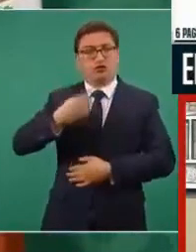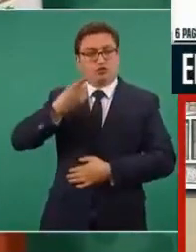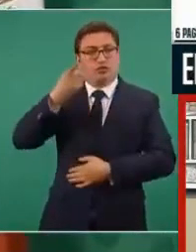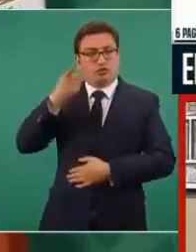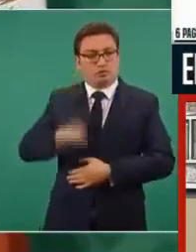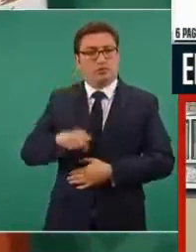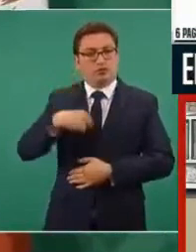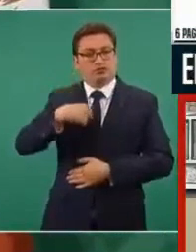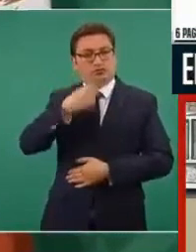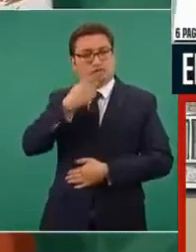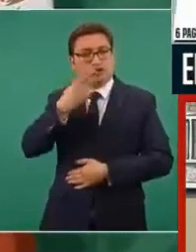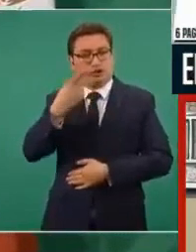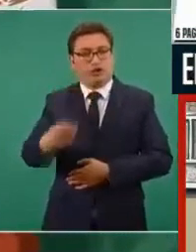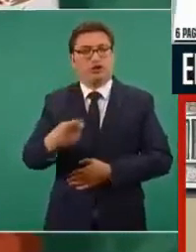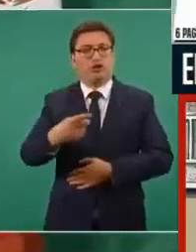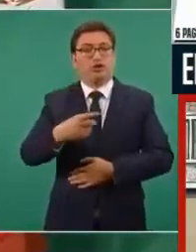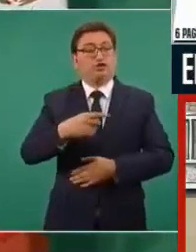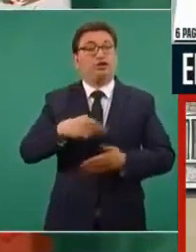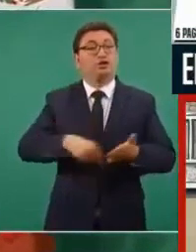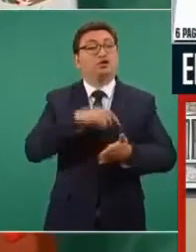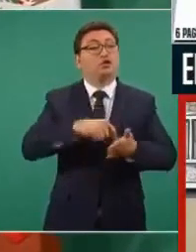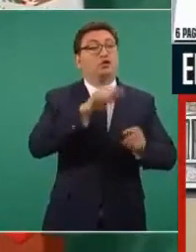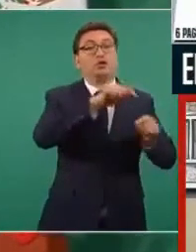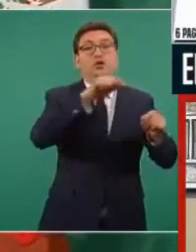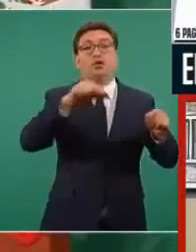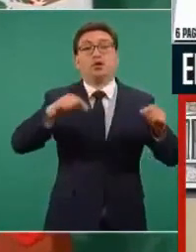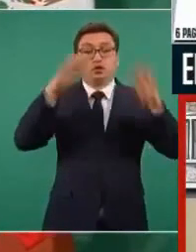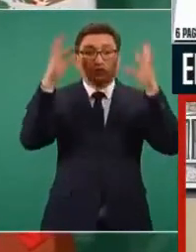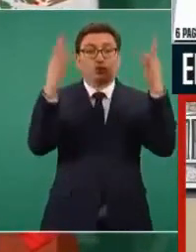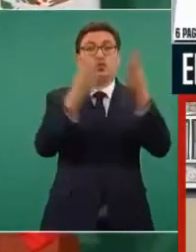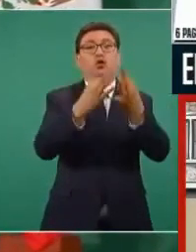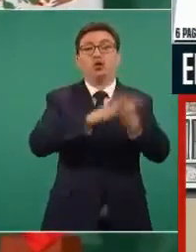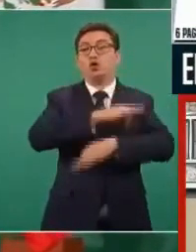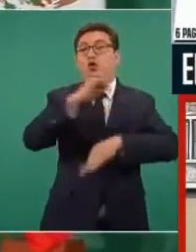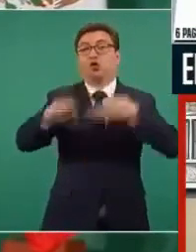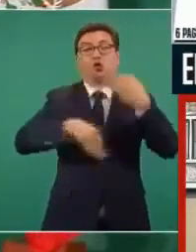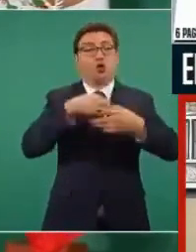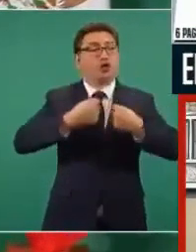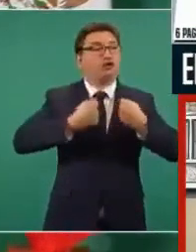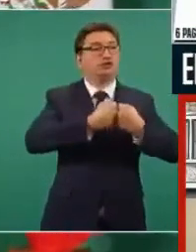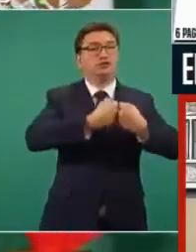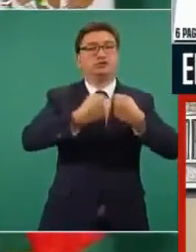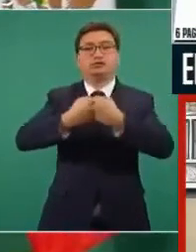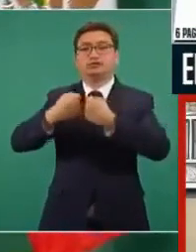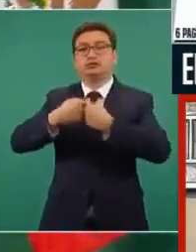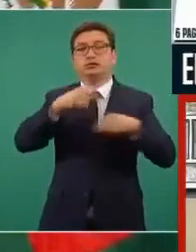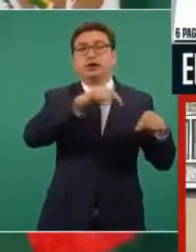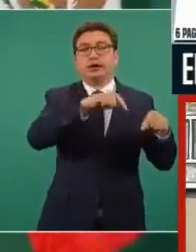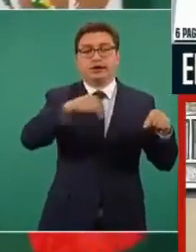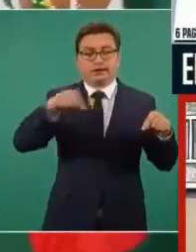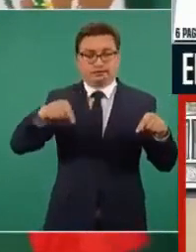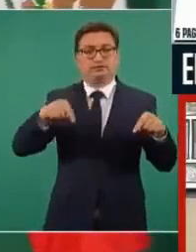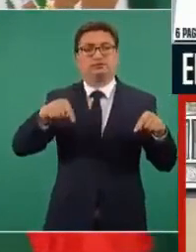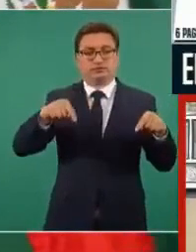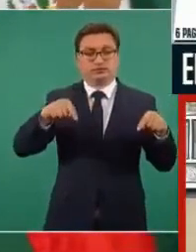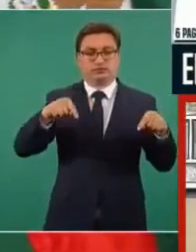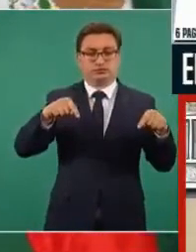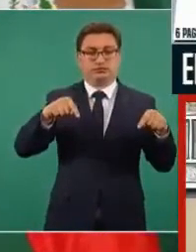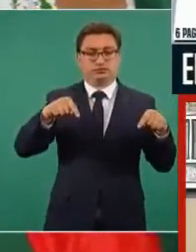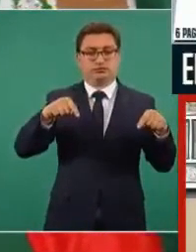la instrucción de que todas las aduanas de la frontera van a estar